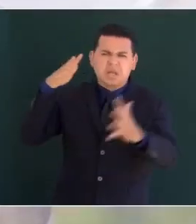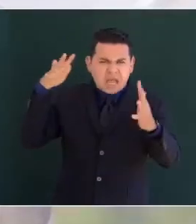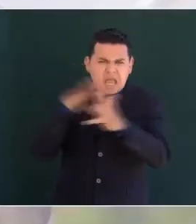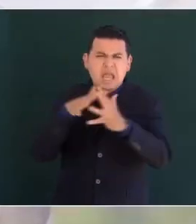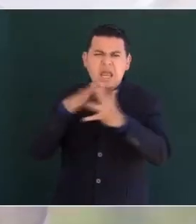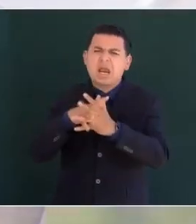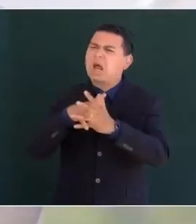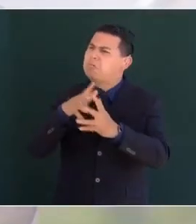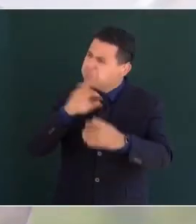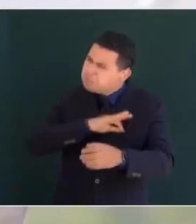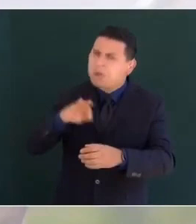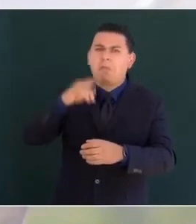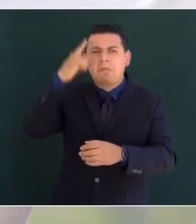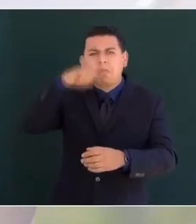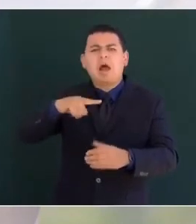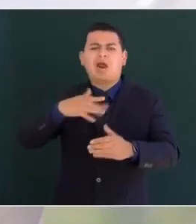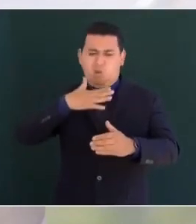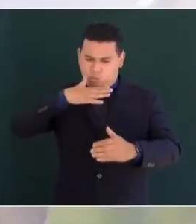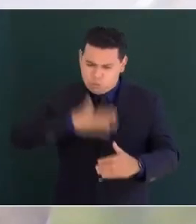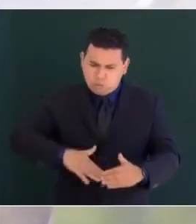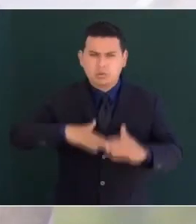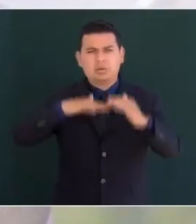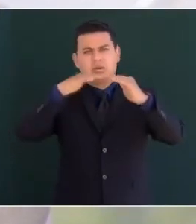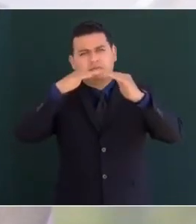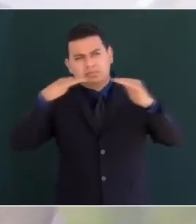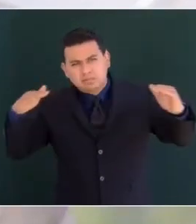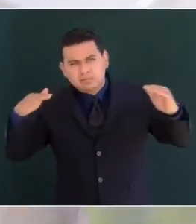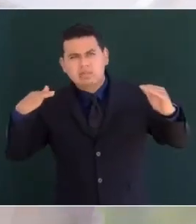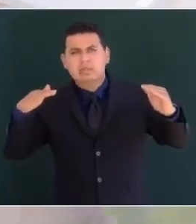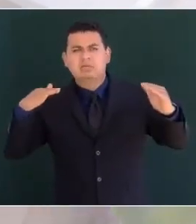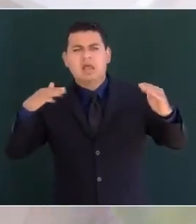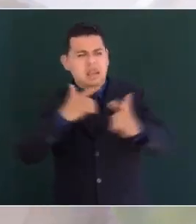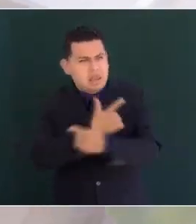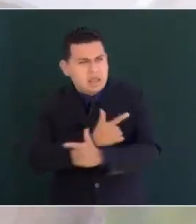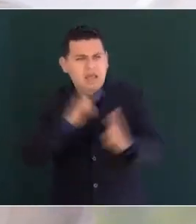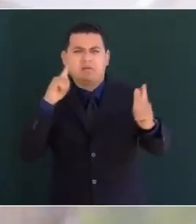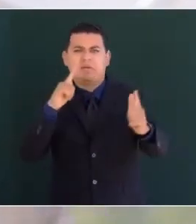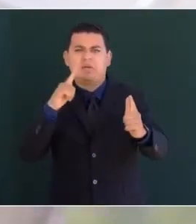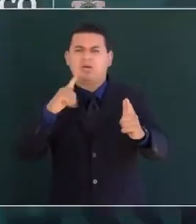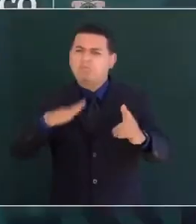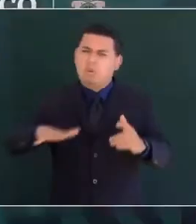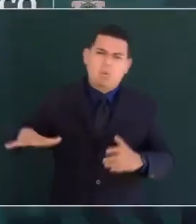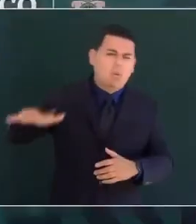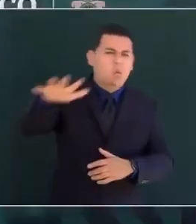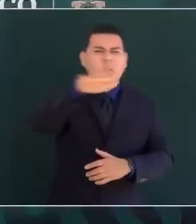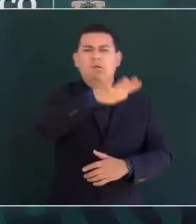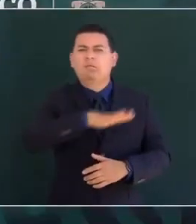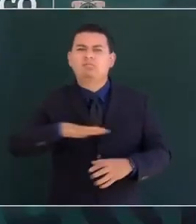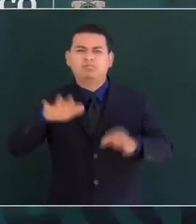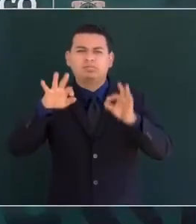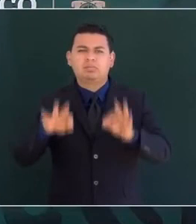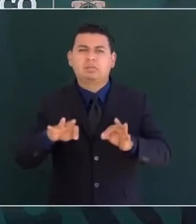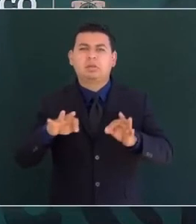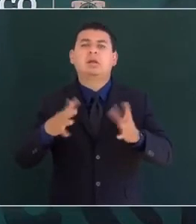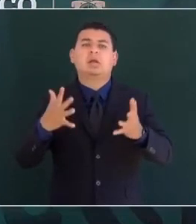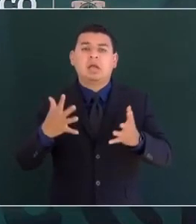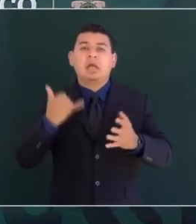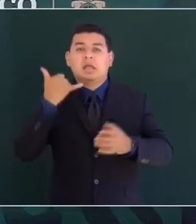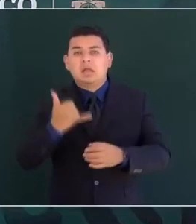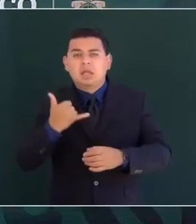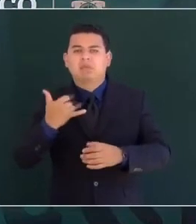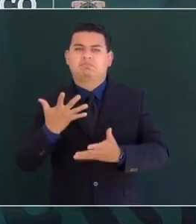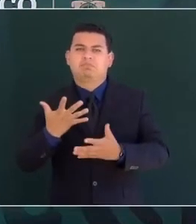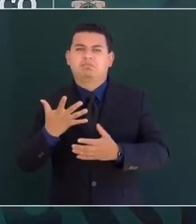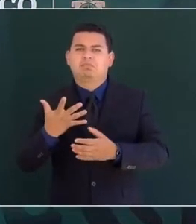por la igualdad por la libertad por la democracia y por la defensa